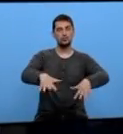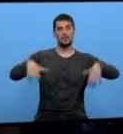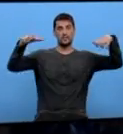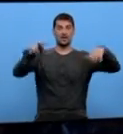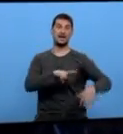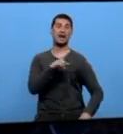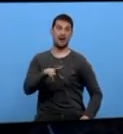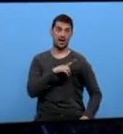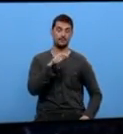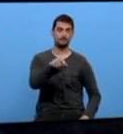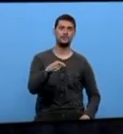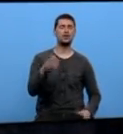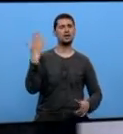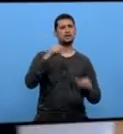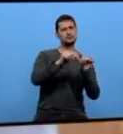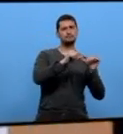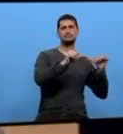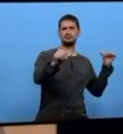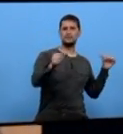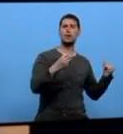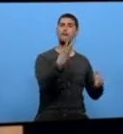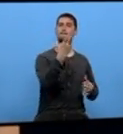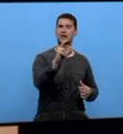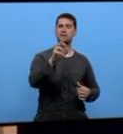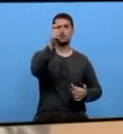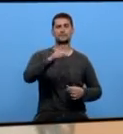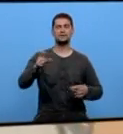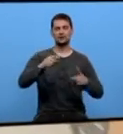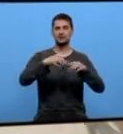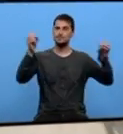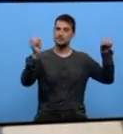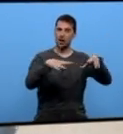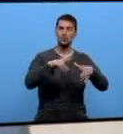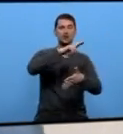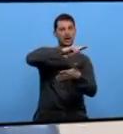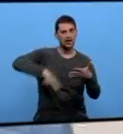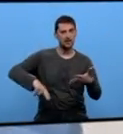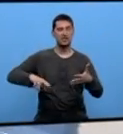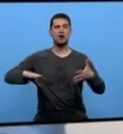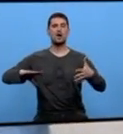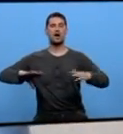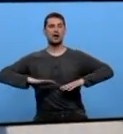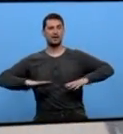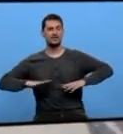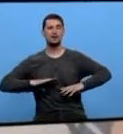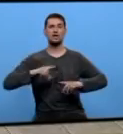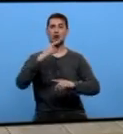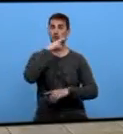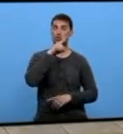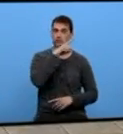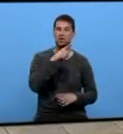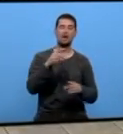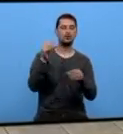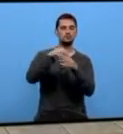Freire. Durante estes días pasados, máis de 20 magos procedentes de toda Galicia e tamén Argentina ou Rusia enxeron as ruas de lugo de